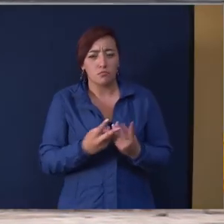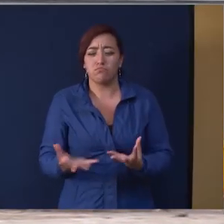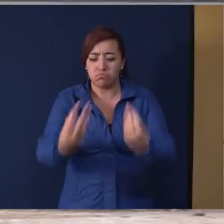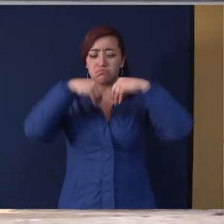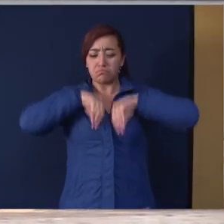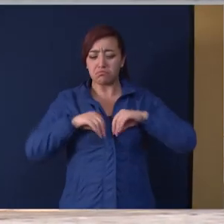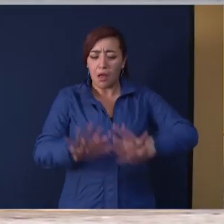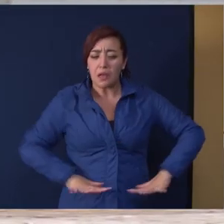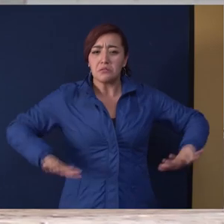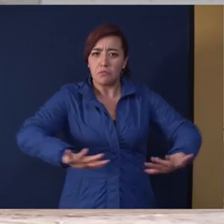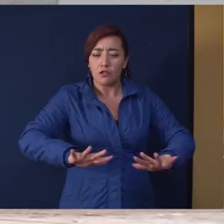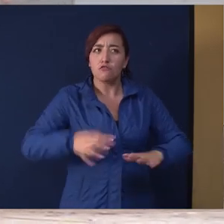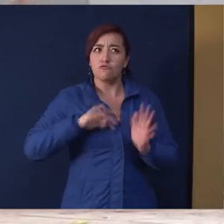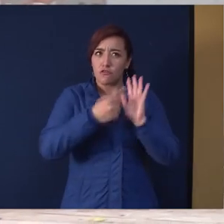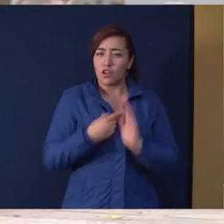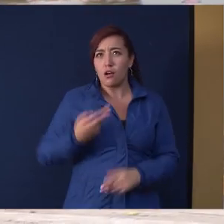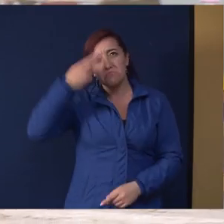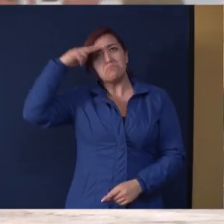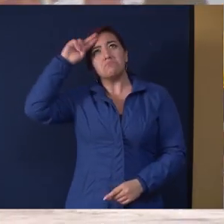forma de resignificarlo